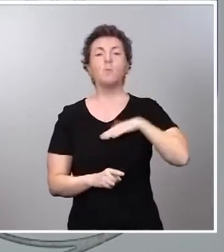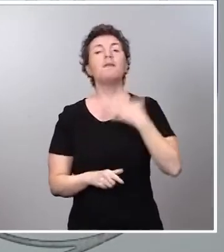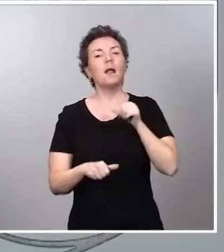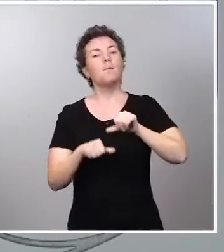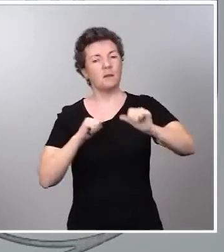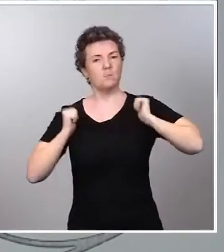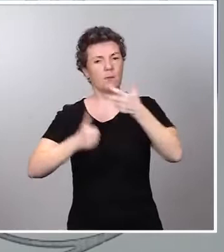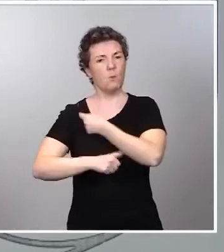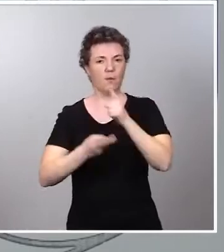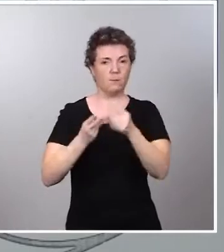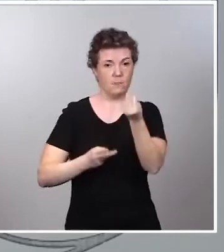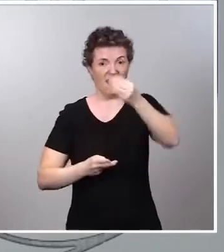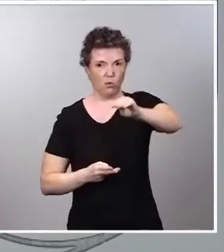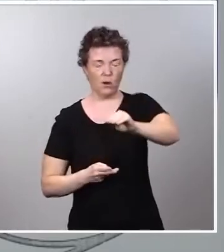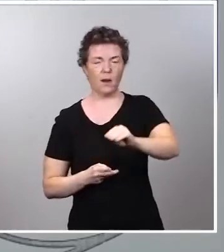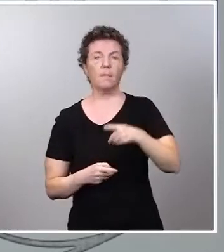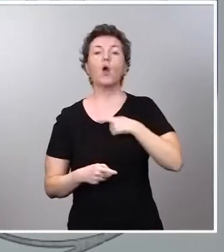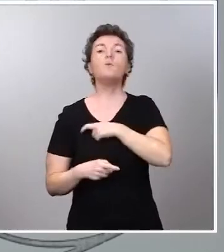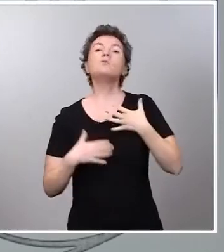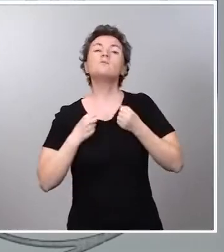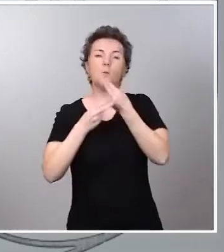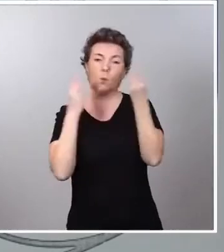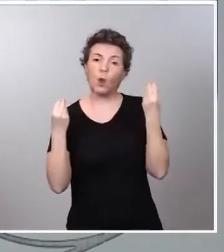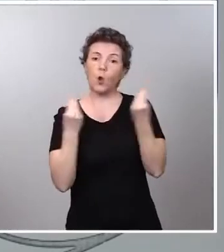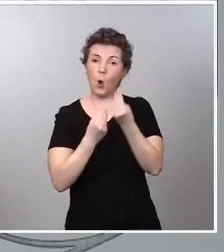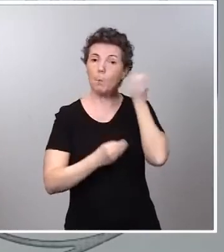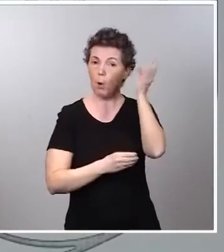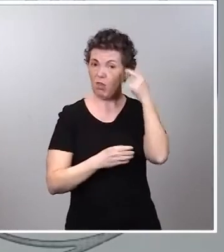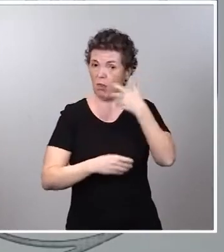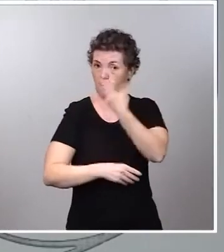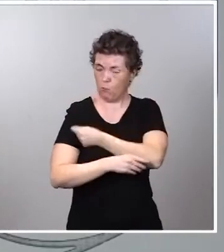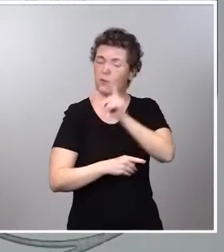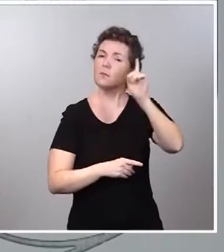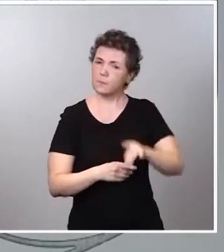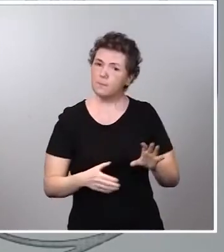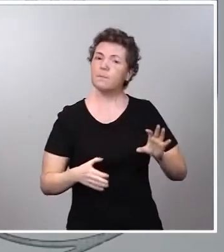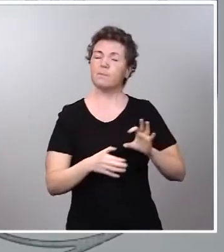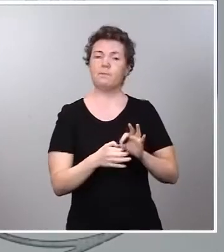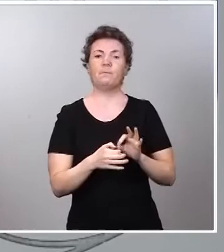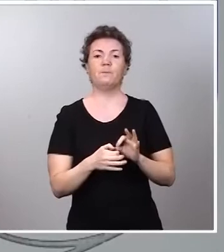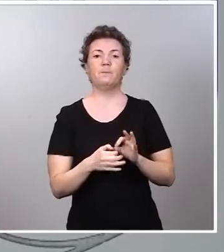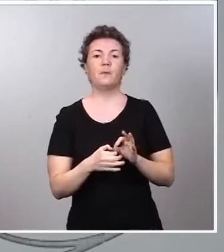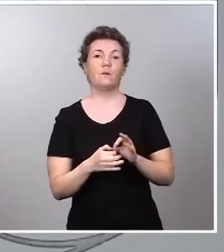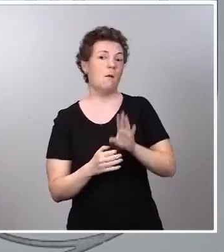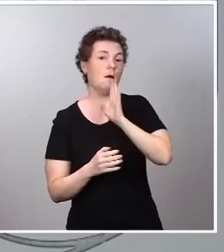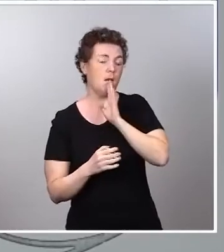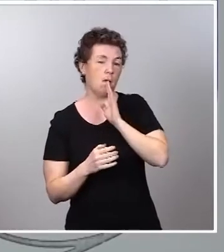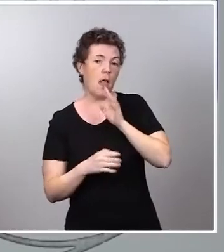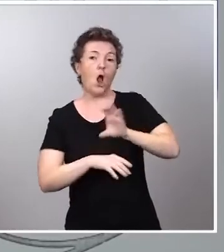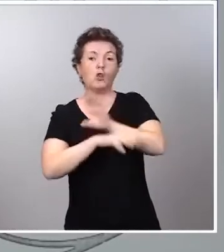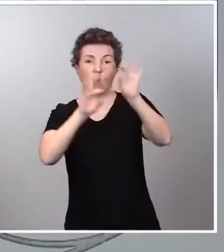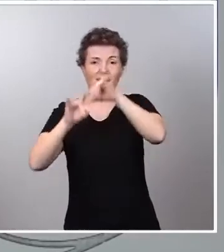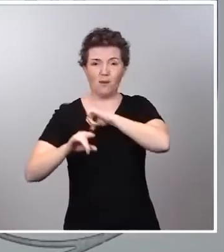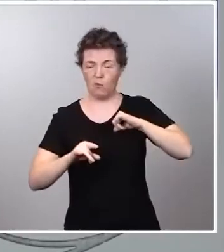la Comisión de Salud Pública, junto con la ponencia de vacunas, también lo comentaremos en el Consejo Interterritorial,